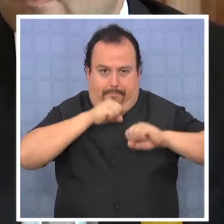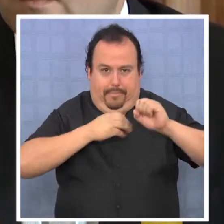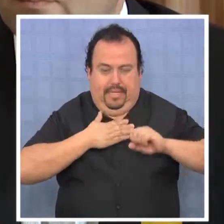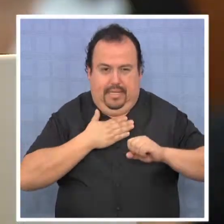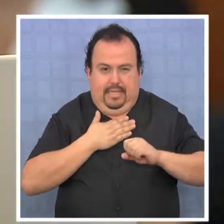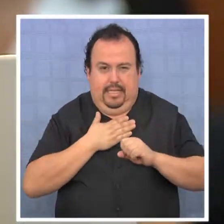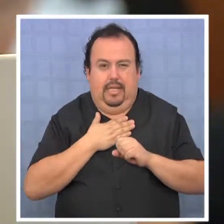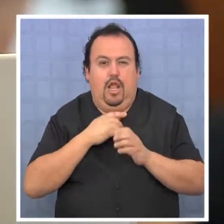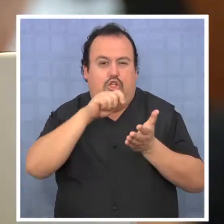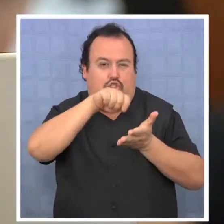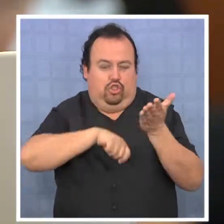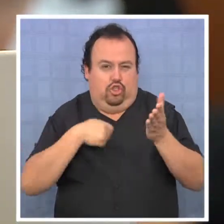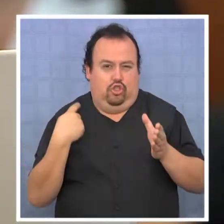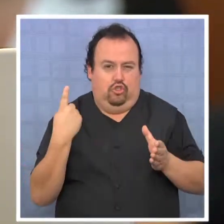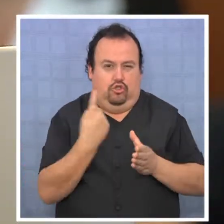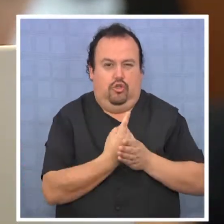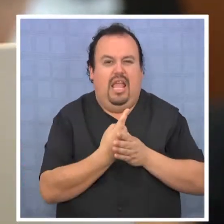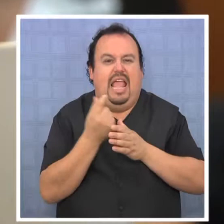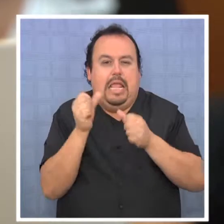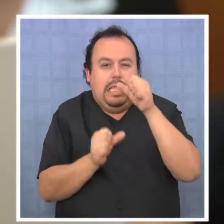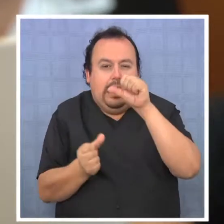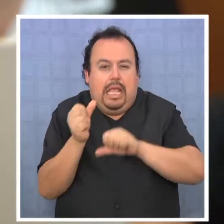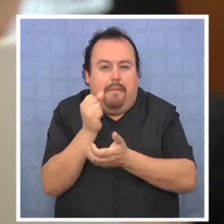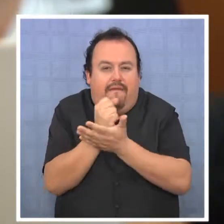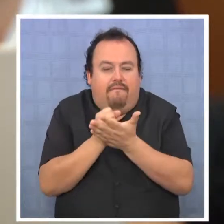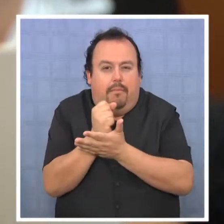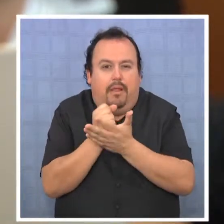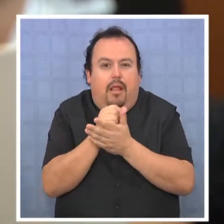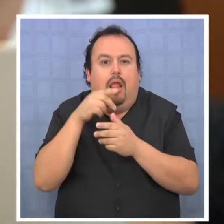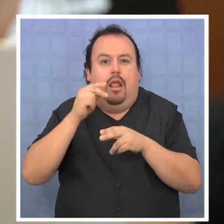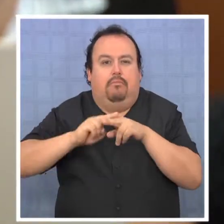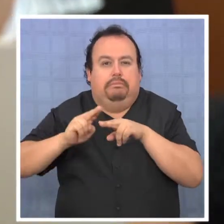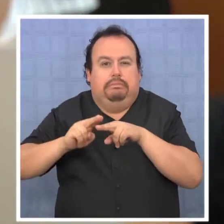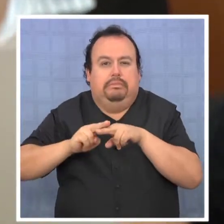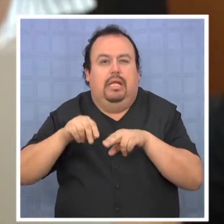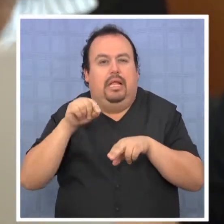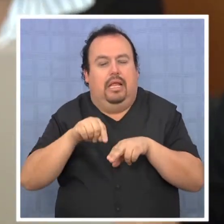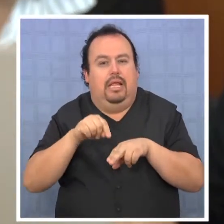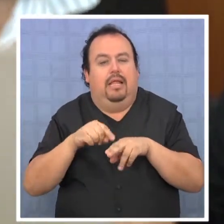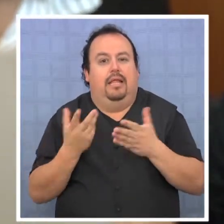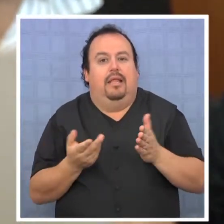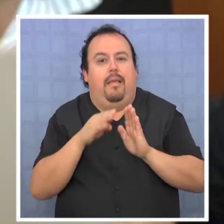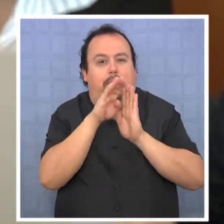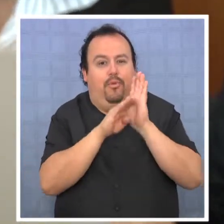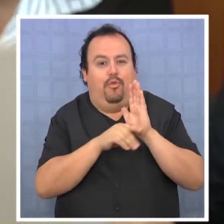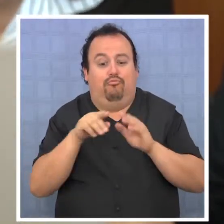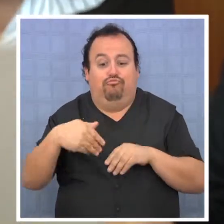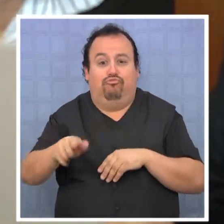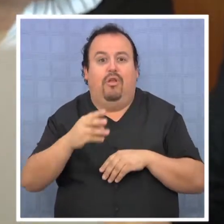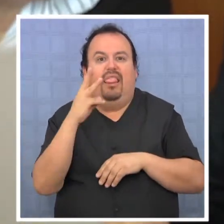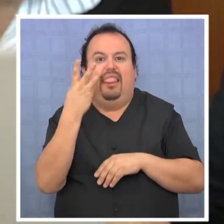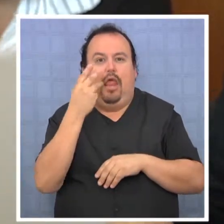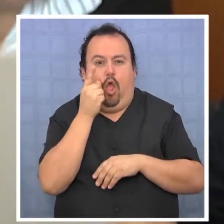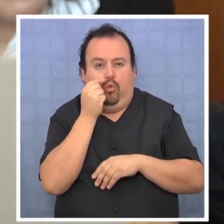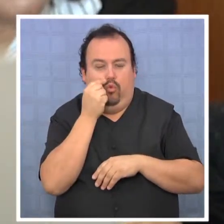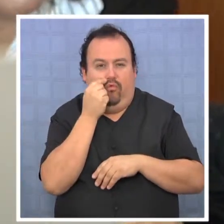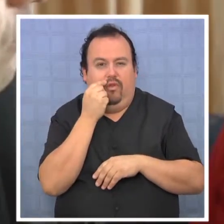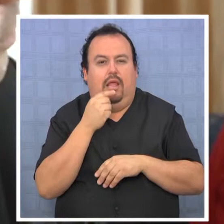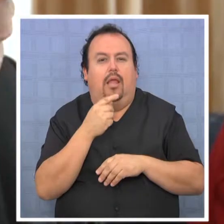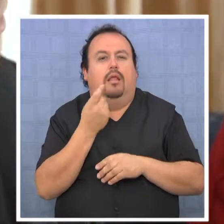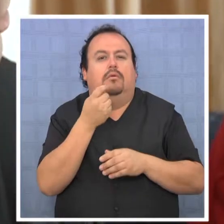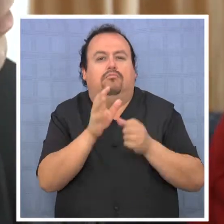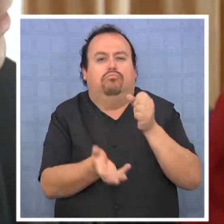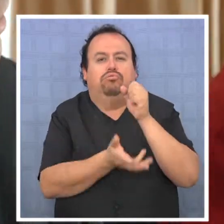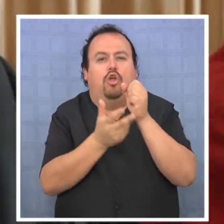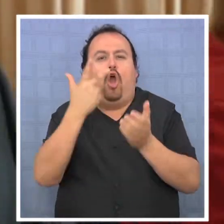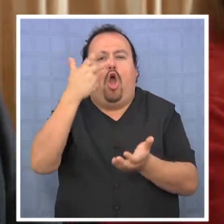traigo una socia, de clínica farmacéutica, y ella desarrolla nuestros productos. El programa se abrió el 3 de octubre con un capital